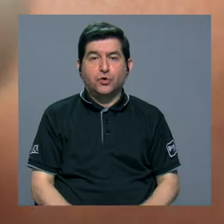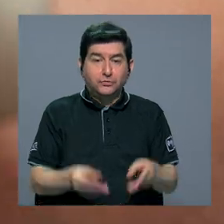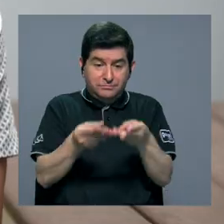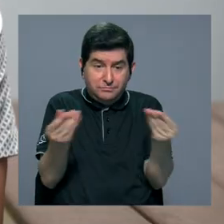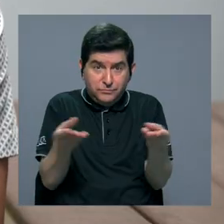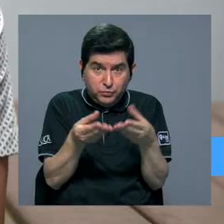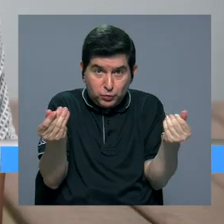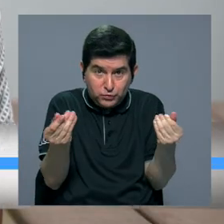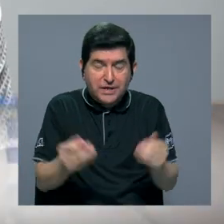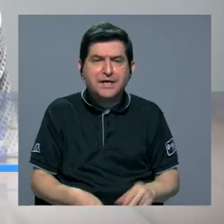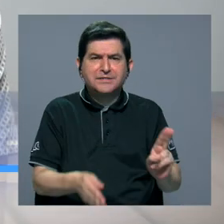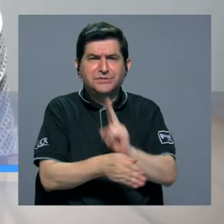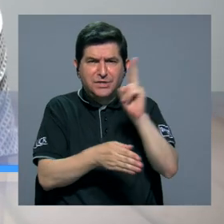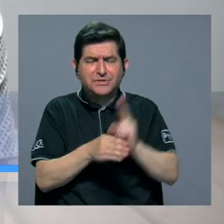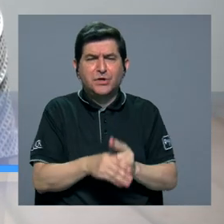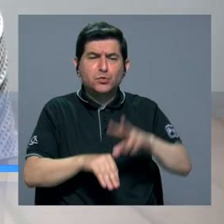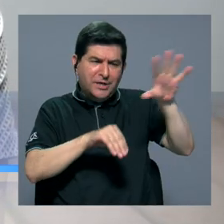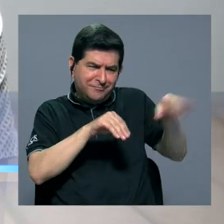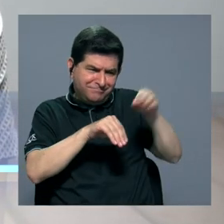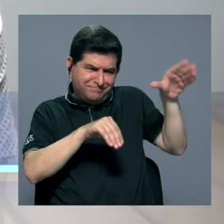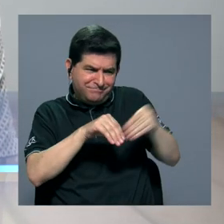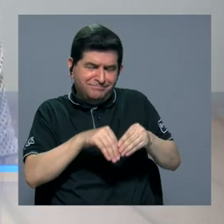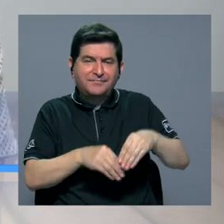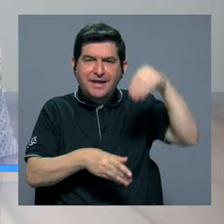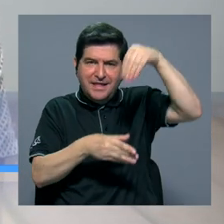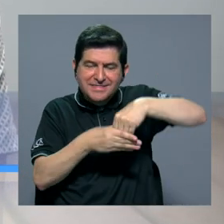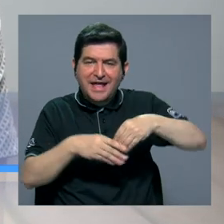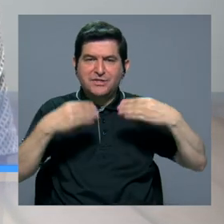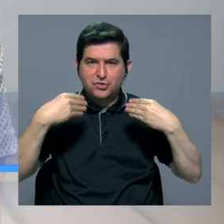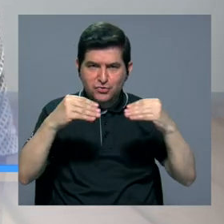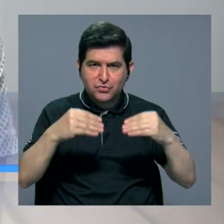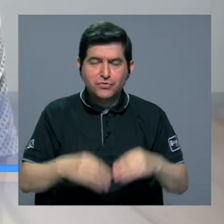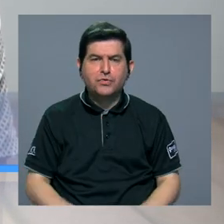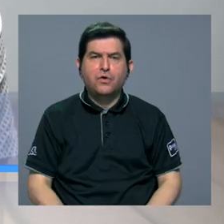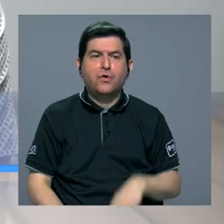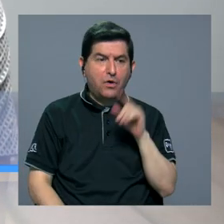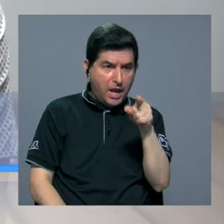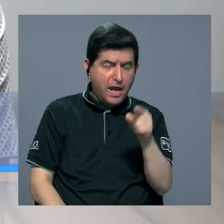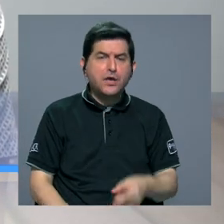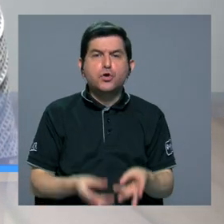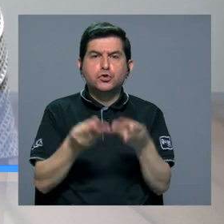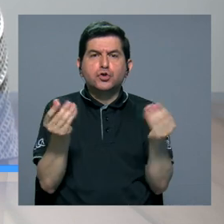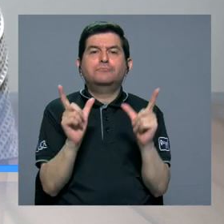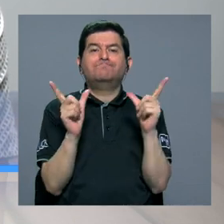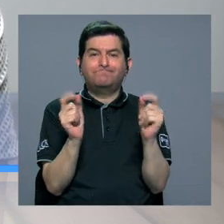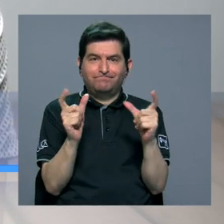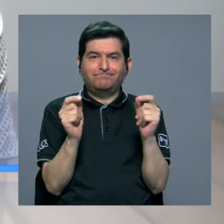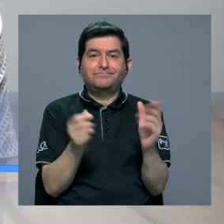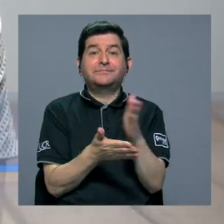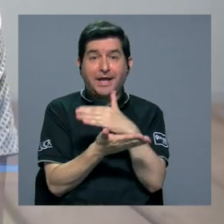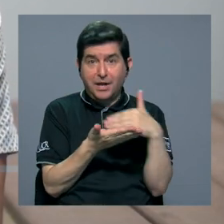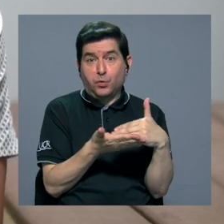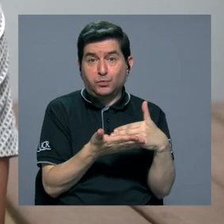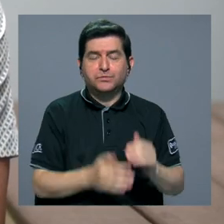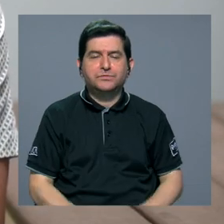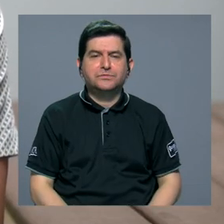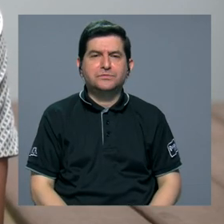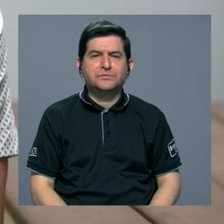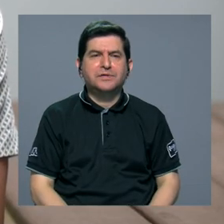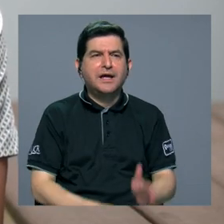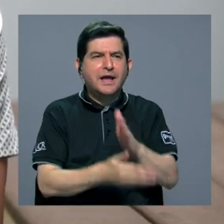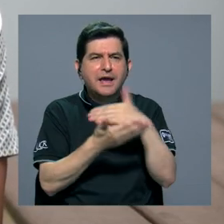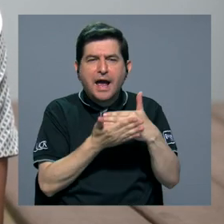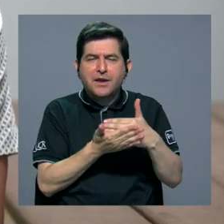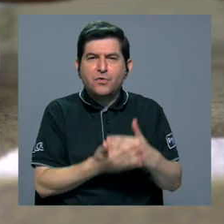sustancias que se usan como aditivos dentro de los plásticos, están considerados como cancerígenos, algunos de esos, e inclusive